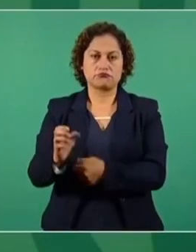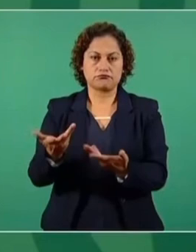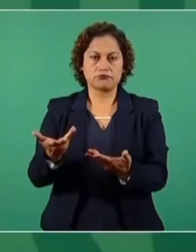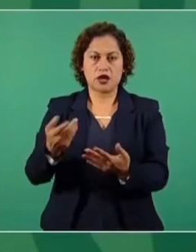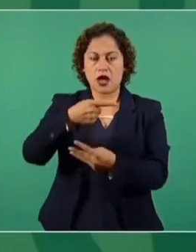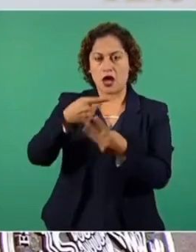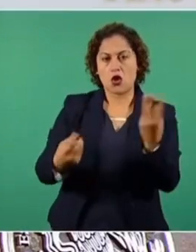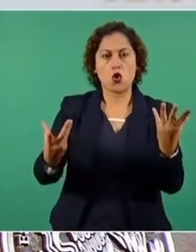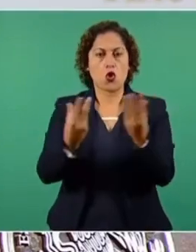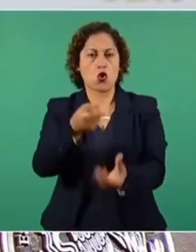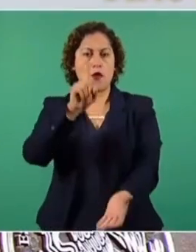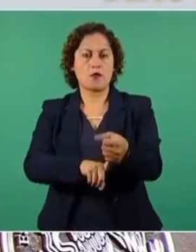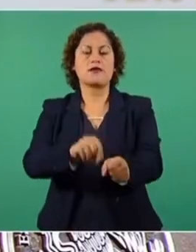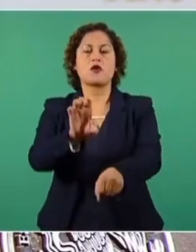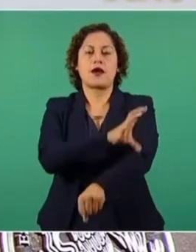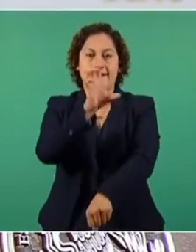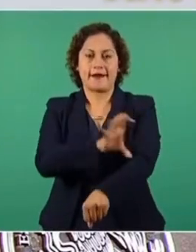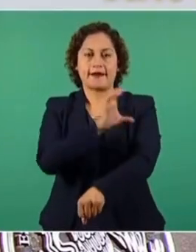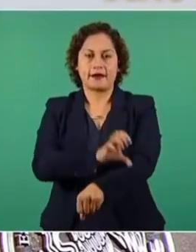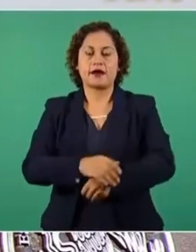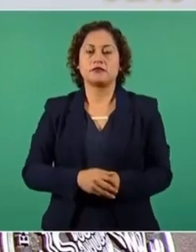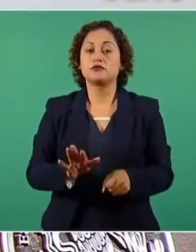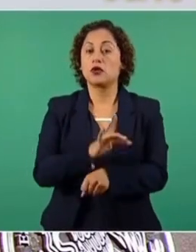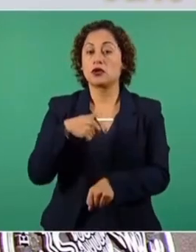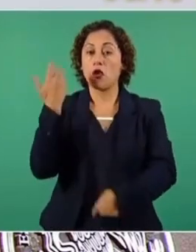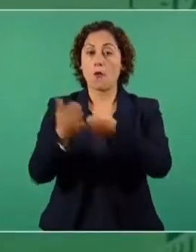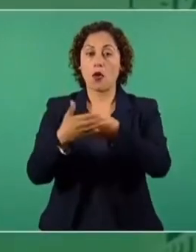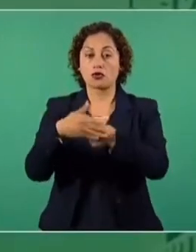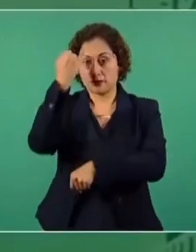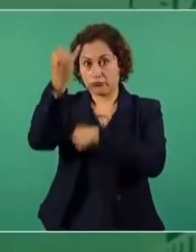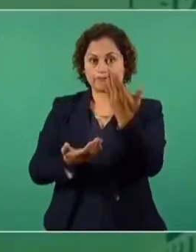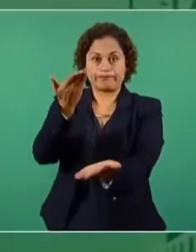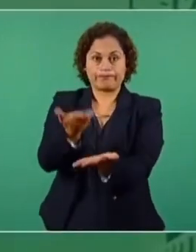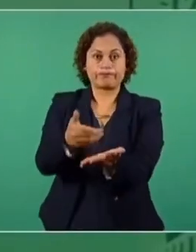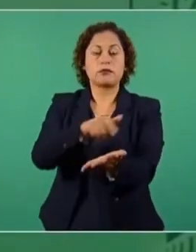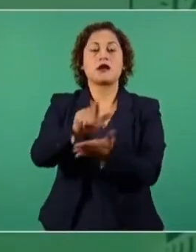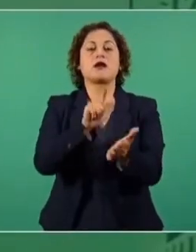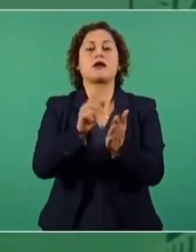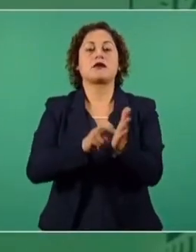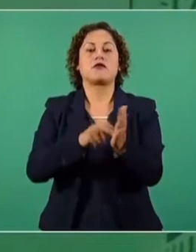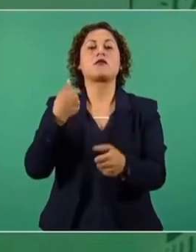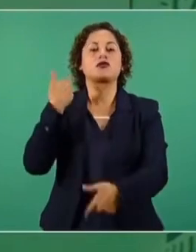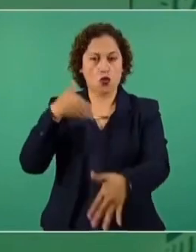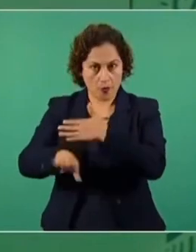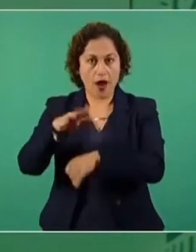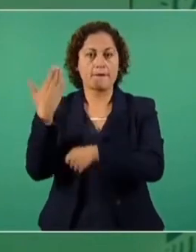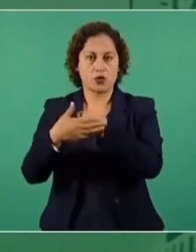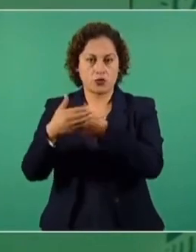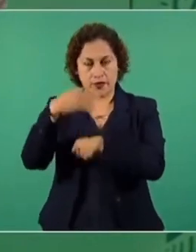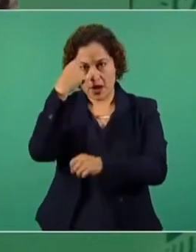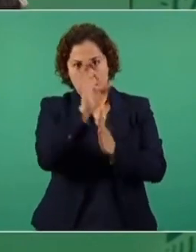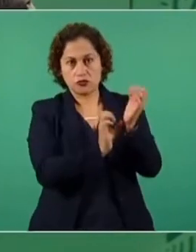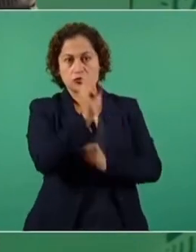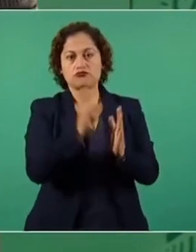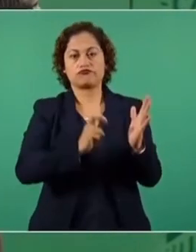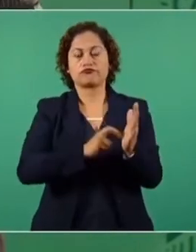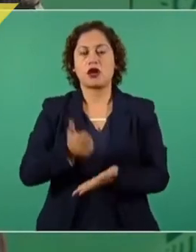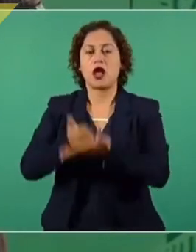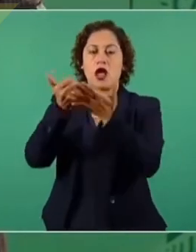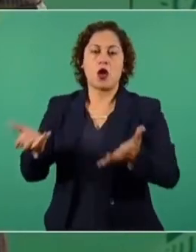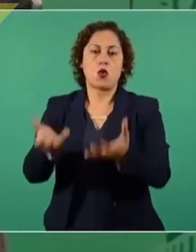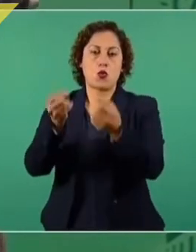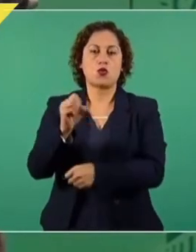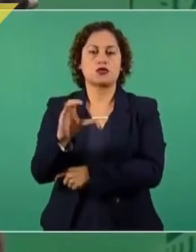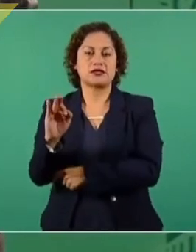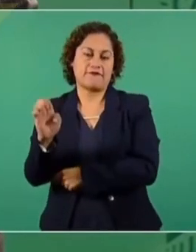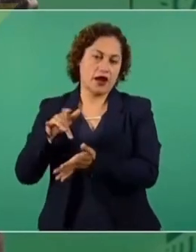el sector energético. Yo voy a enviar la iniciativa de reforma a la Constitución para fortalecer a la Comisión Federal de